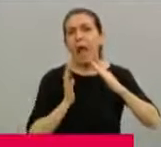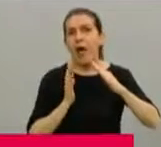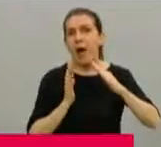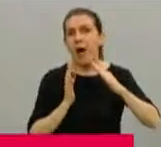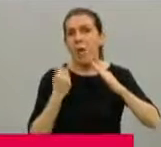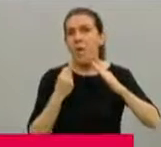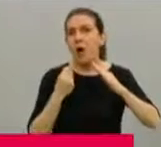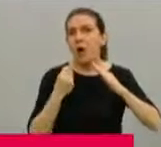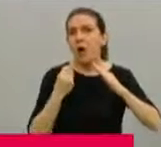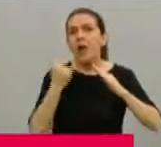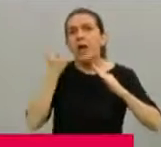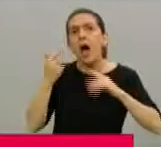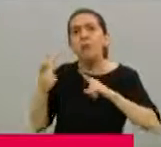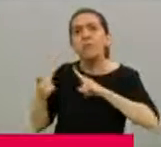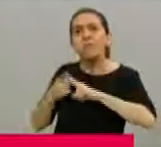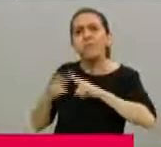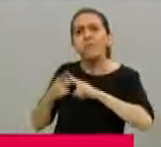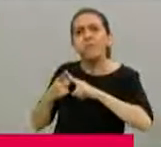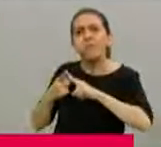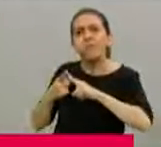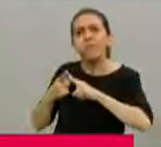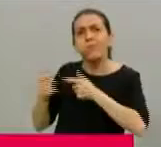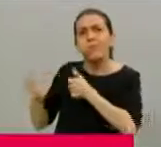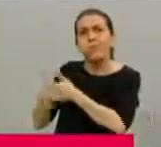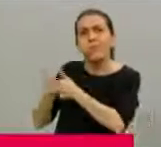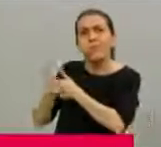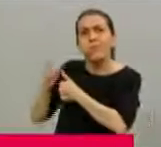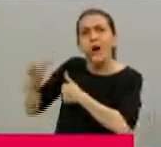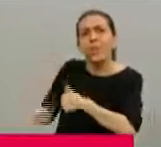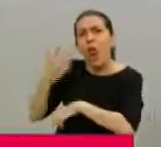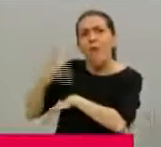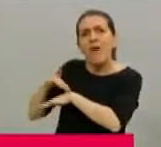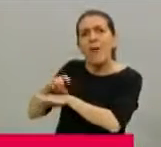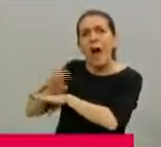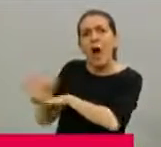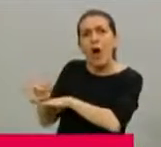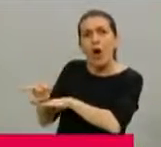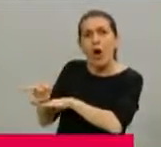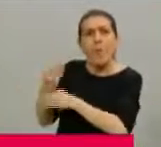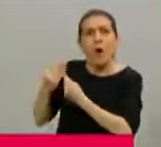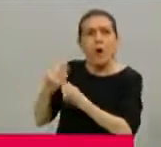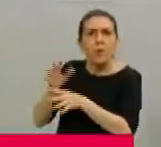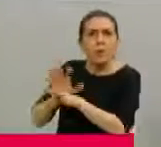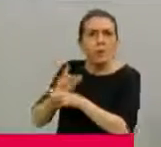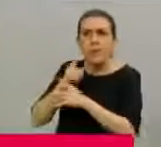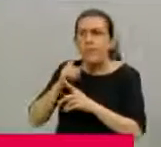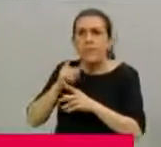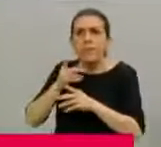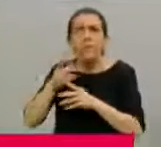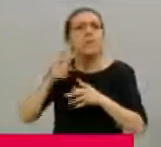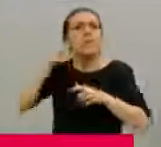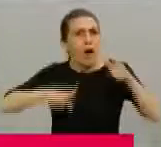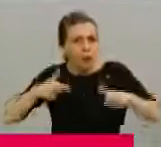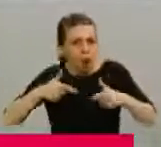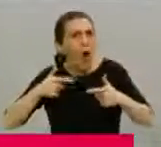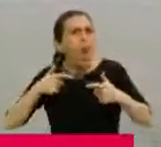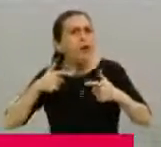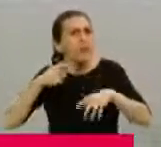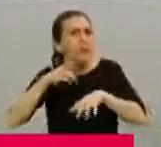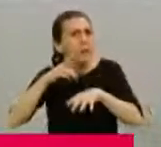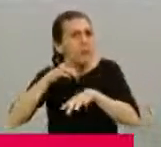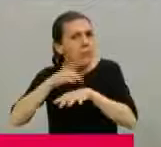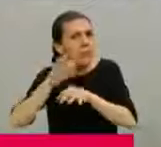contactos estrechos, en el orden de 600 personas que se visitan diariamente. No solo se hace el contacto telefónico,